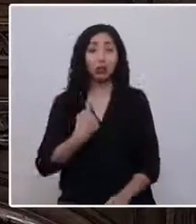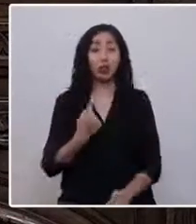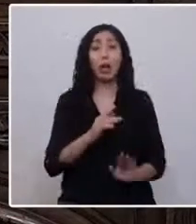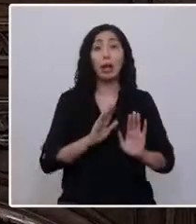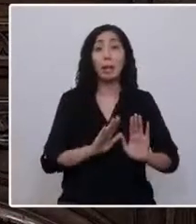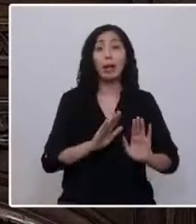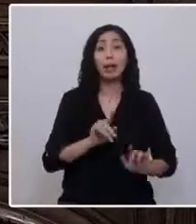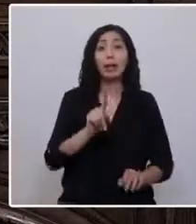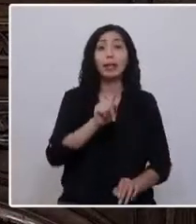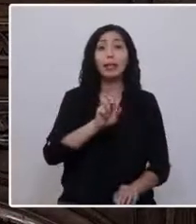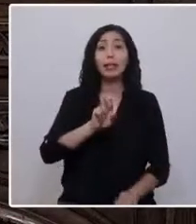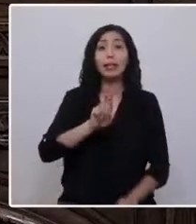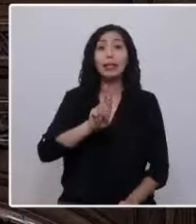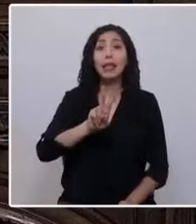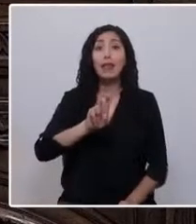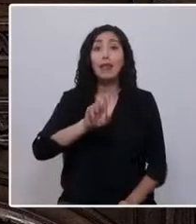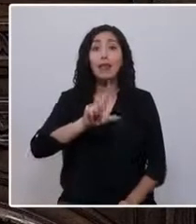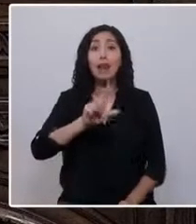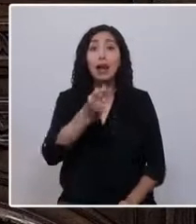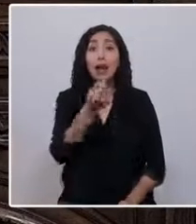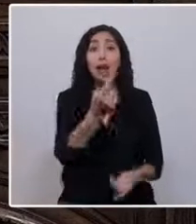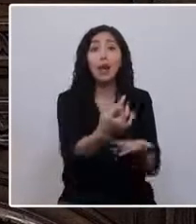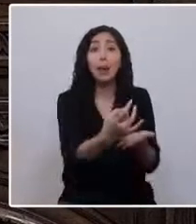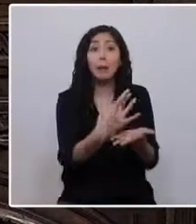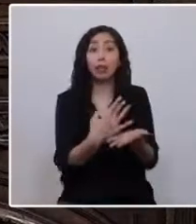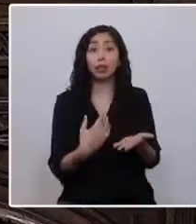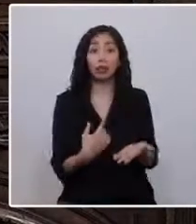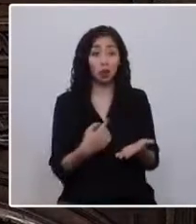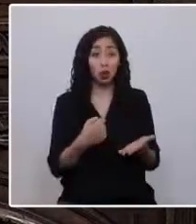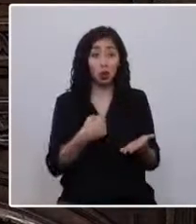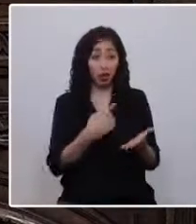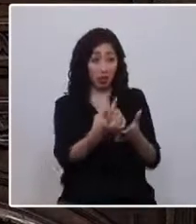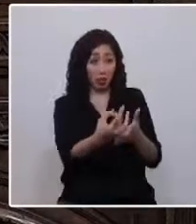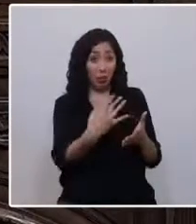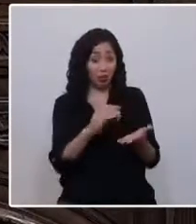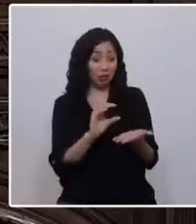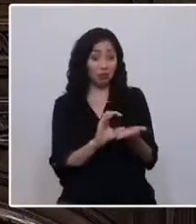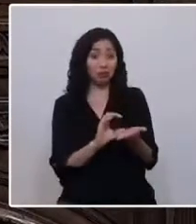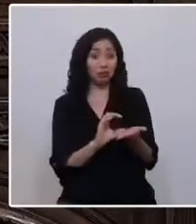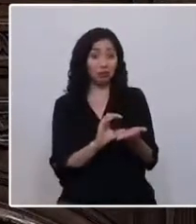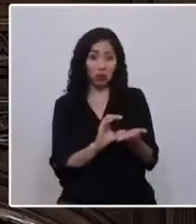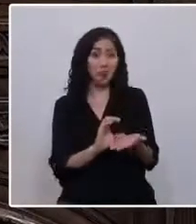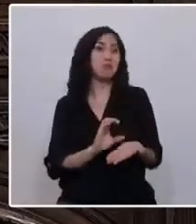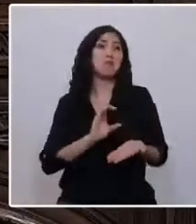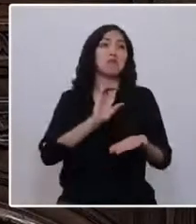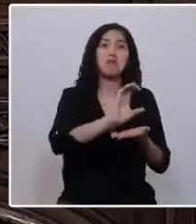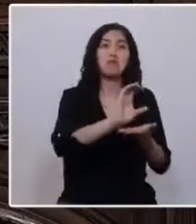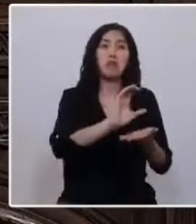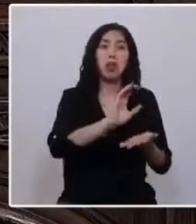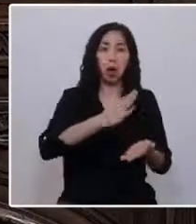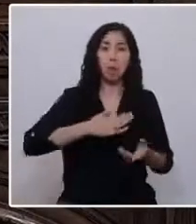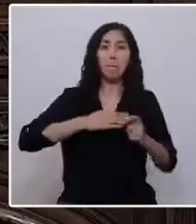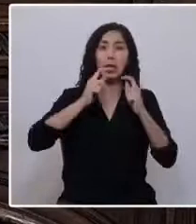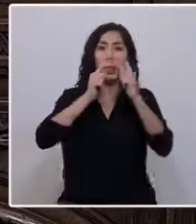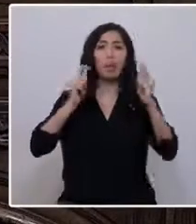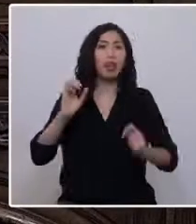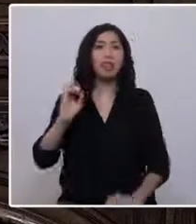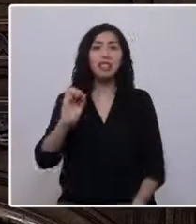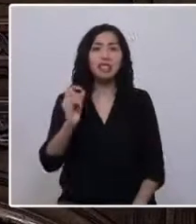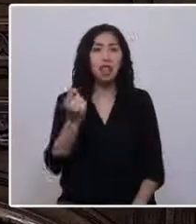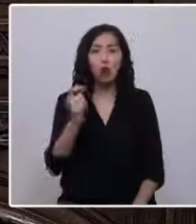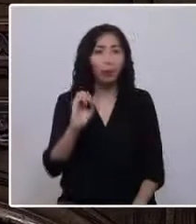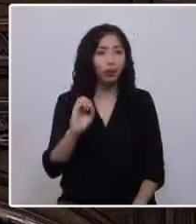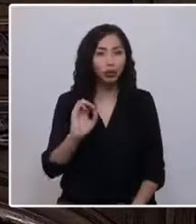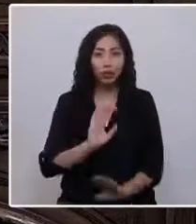del CERVEL, depósito que devolví íntegramente porque mi campaña tuvo costo cero y porque como lista